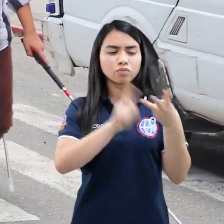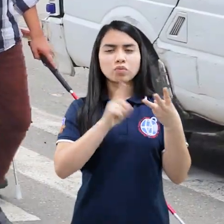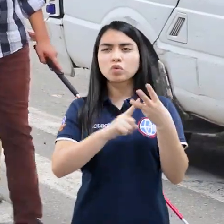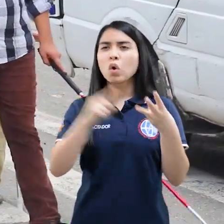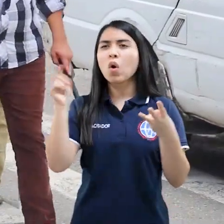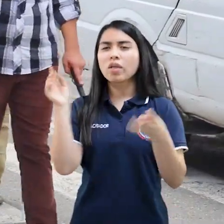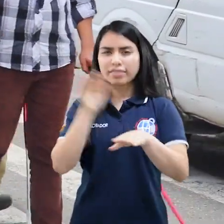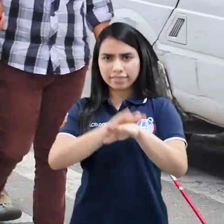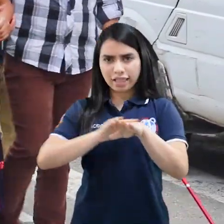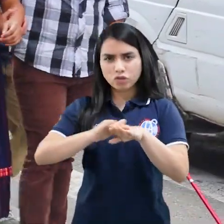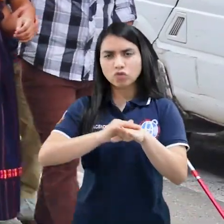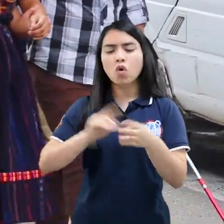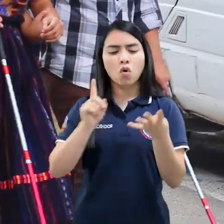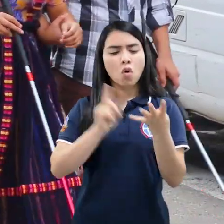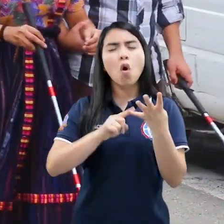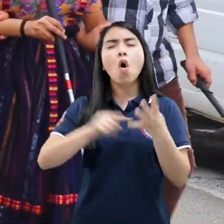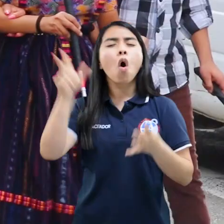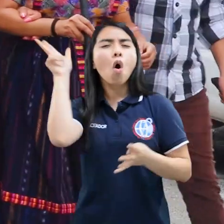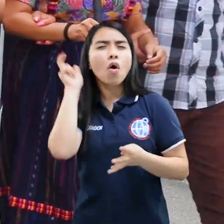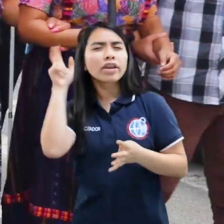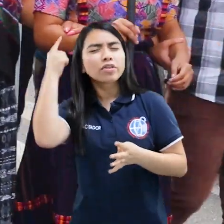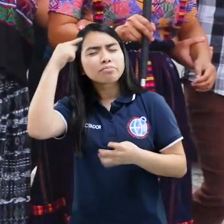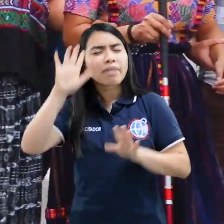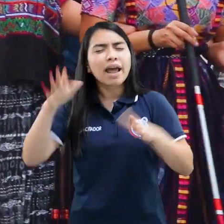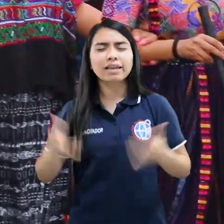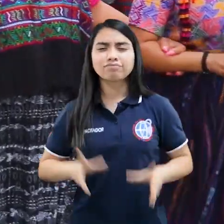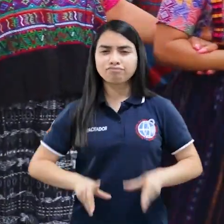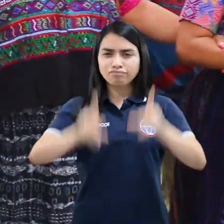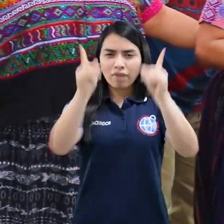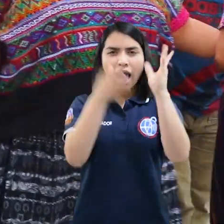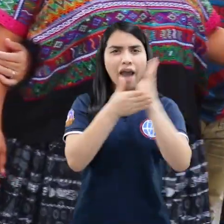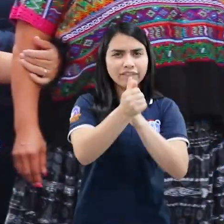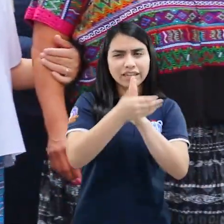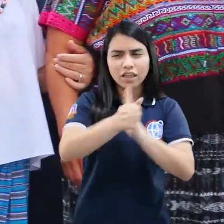tacto y oído para el desarrollo de habilidades perceptivas.